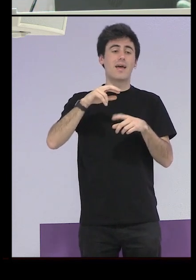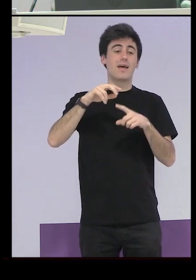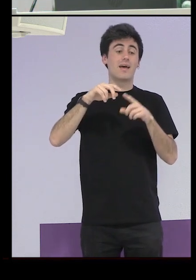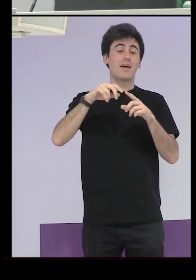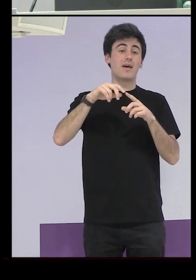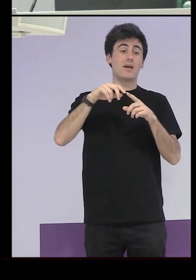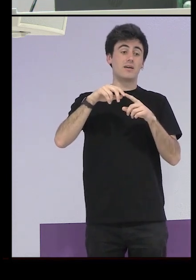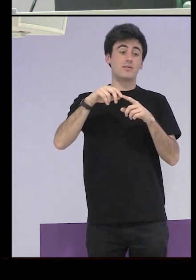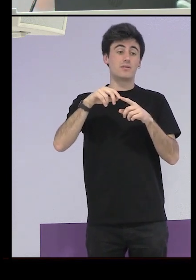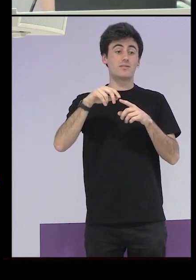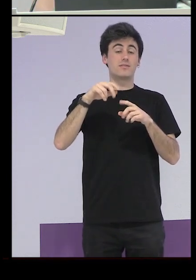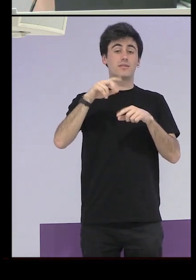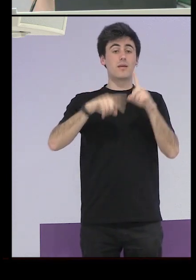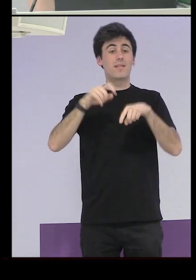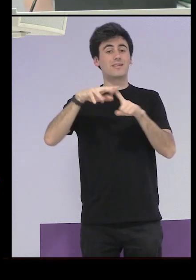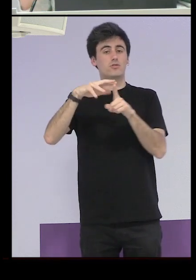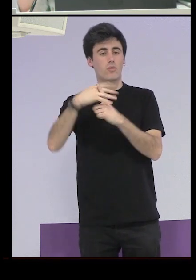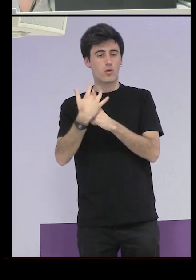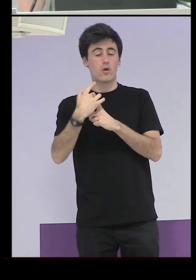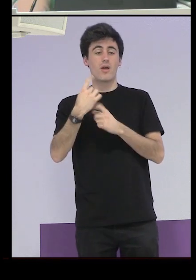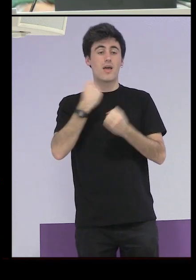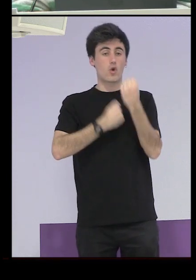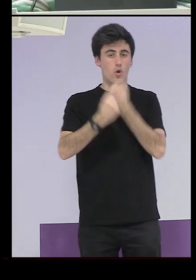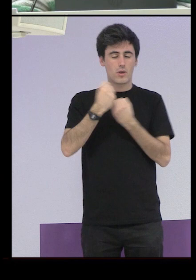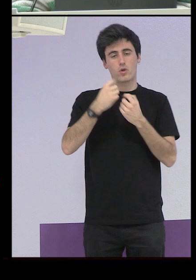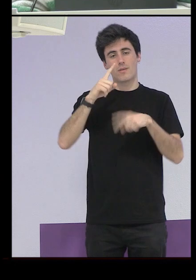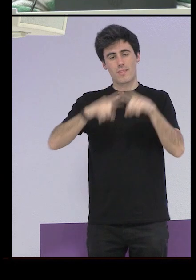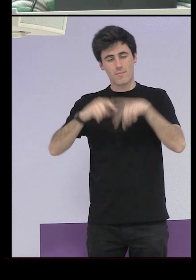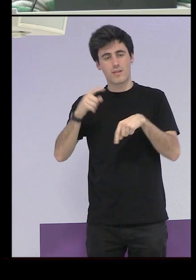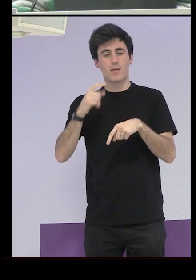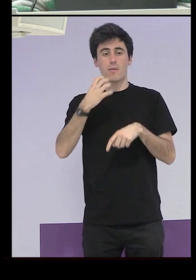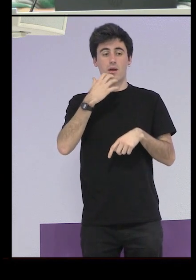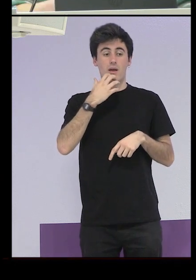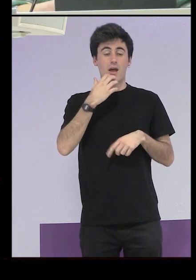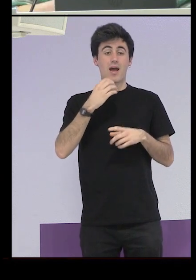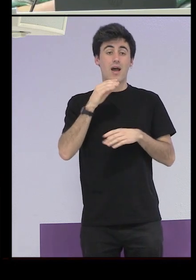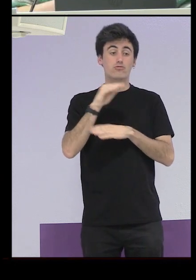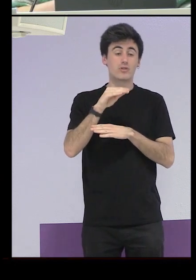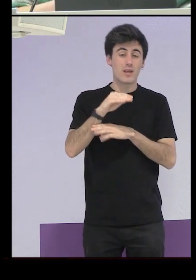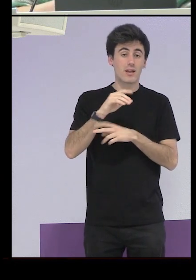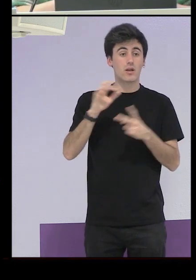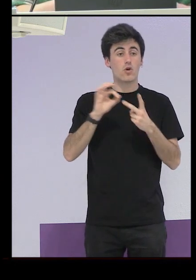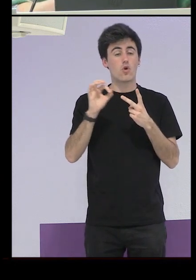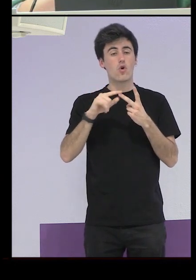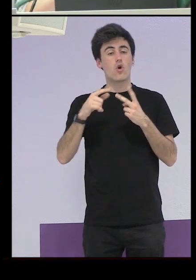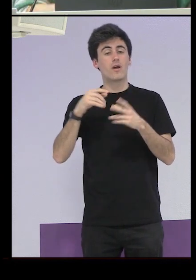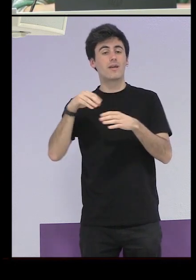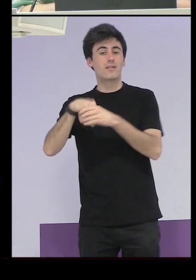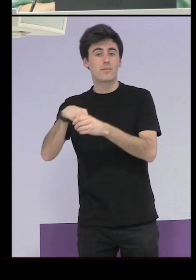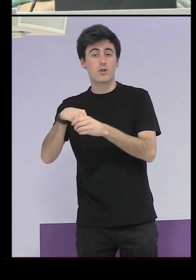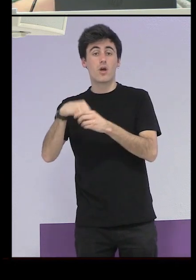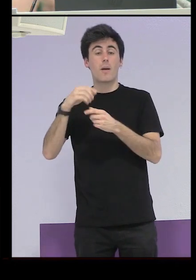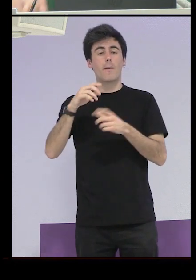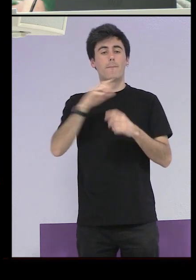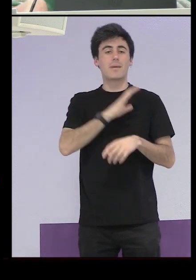según el régimen económico en el económico estaban los propios los colaboradores y los auxiliares y luego según el tipo de internamiento de prevención de